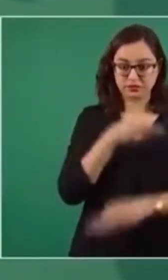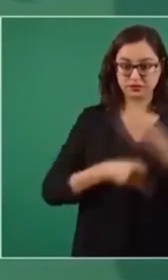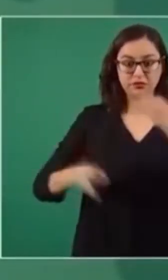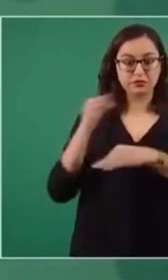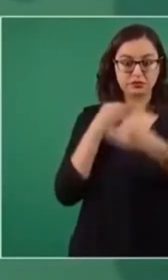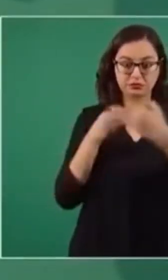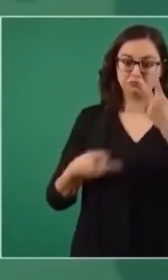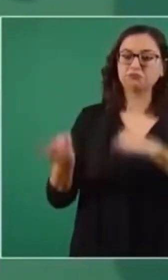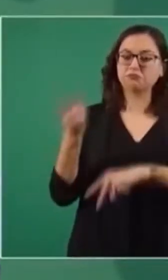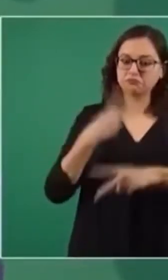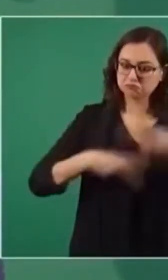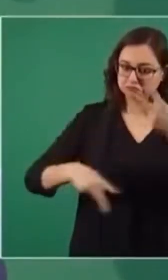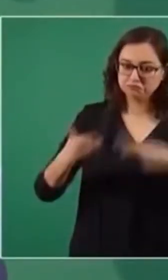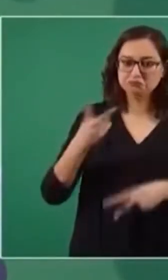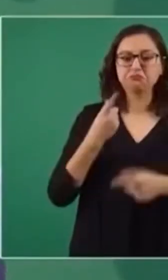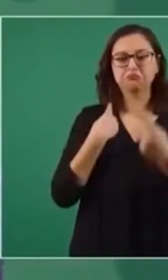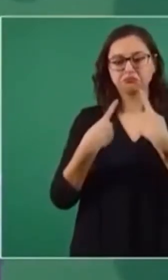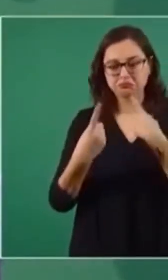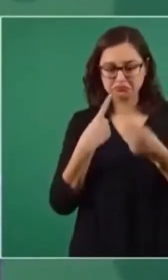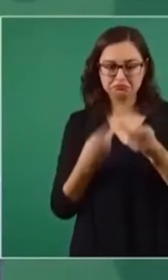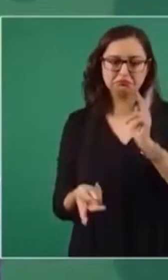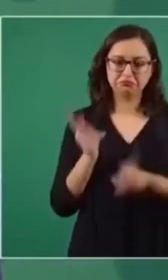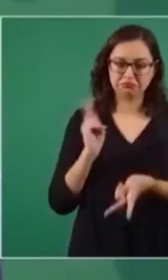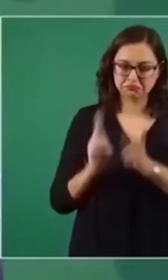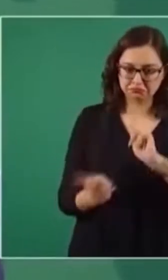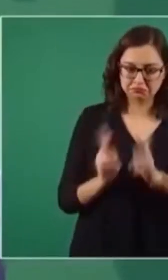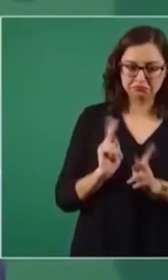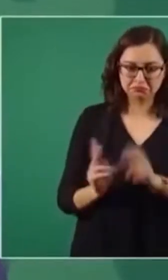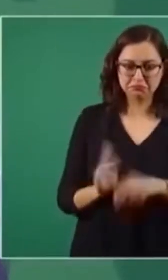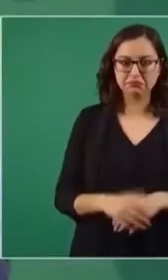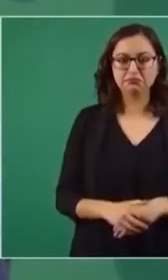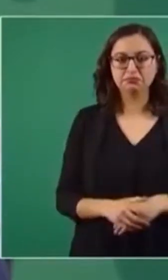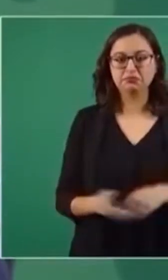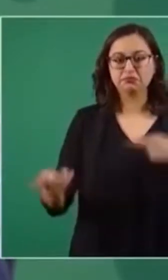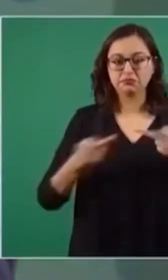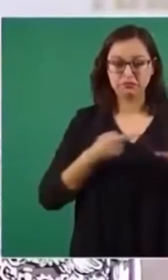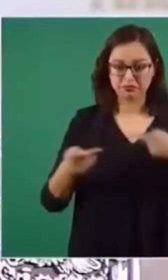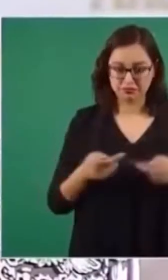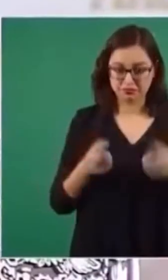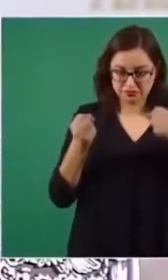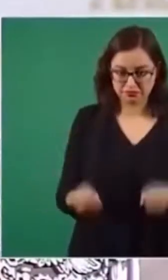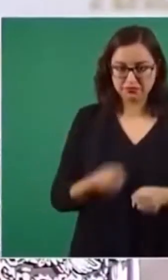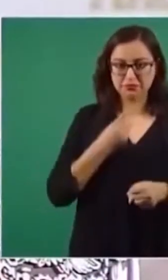para el plan de seguridad.